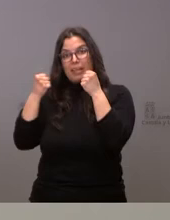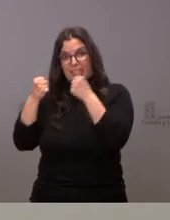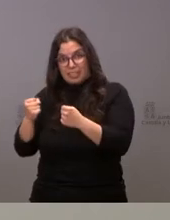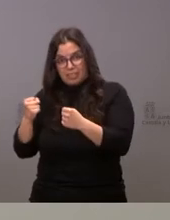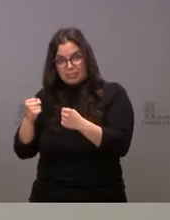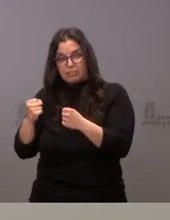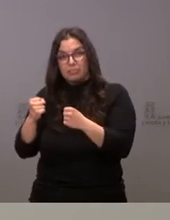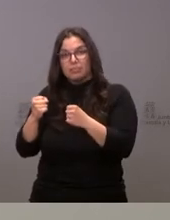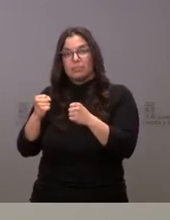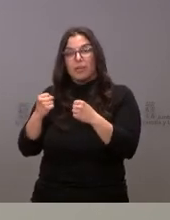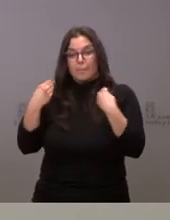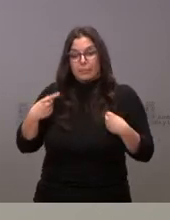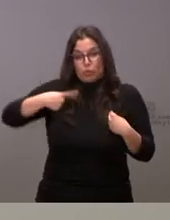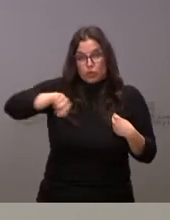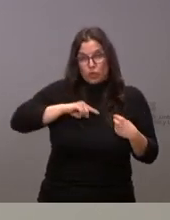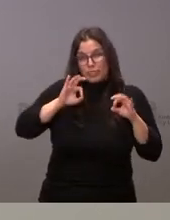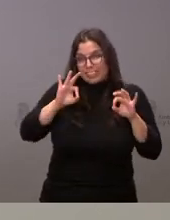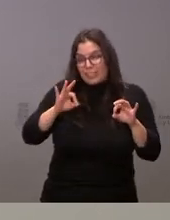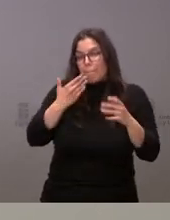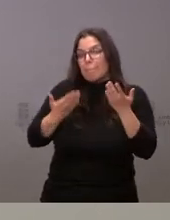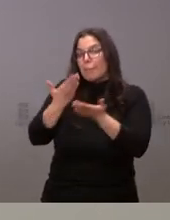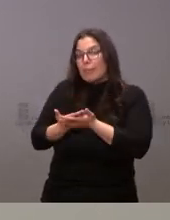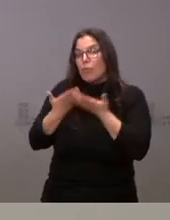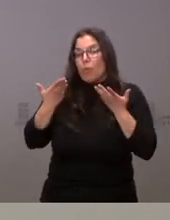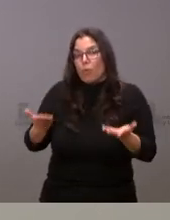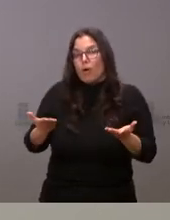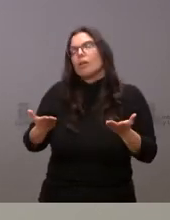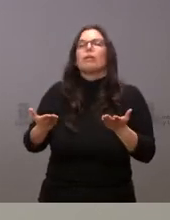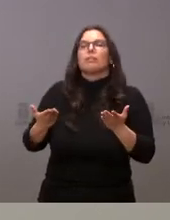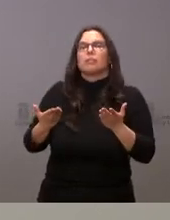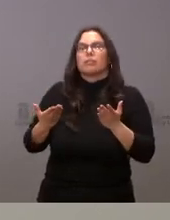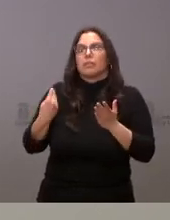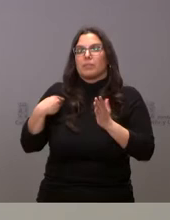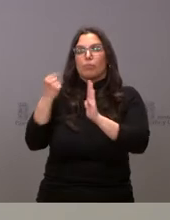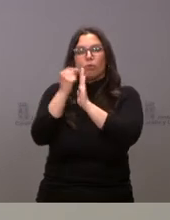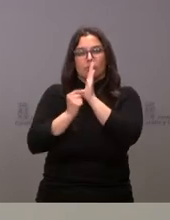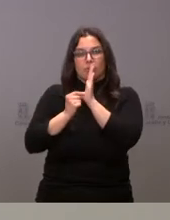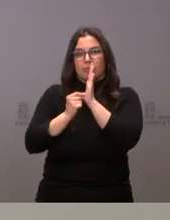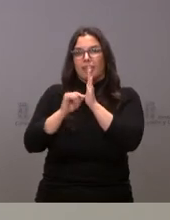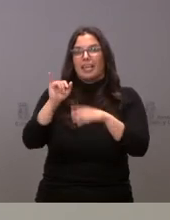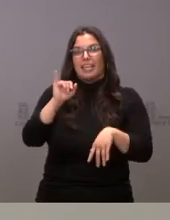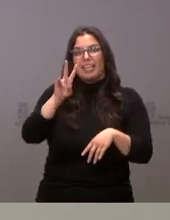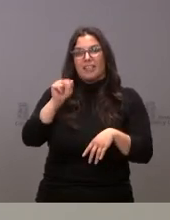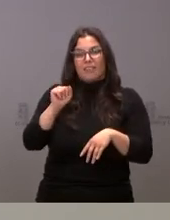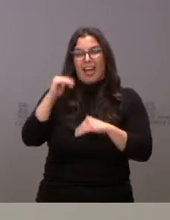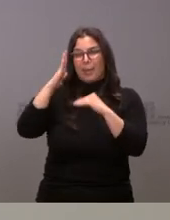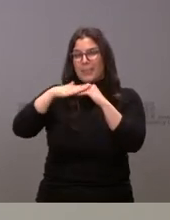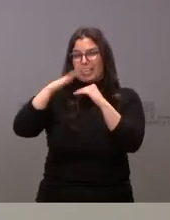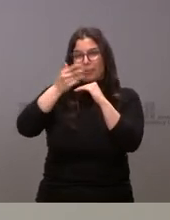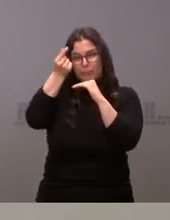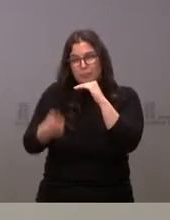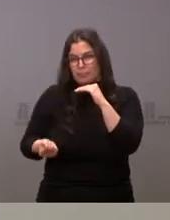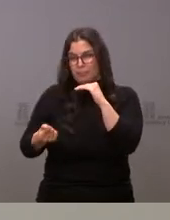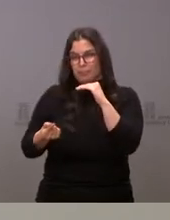particularmente lo que ha pedido nuestra comunidad autónoma establecer el tipo superreducido de tipo de gravamen del